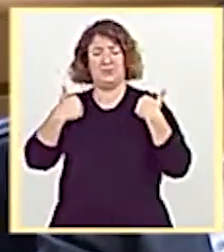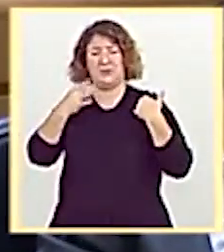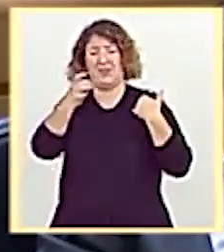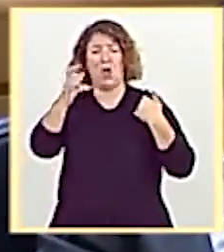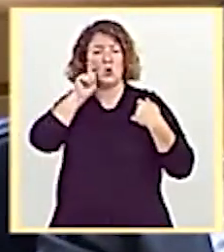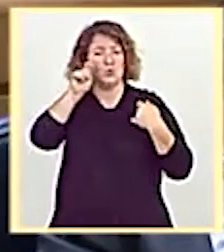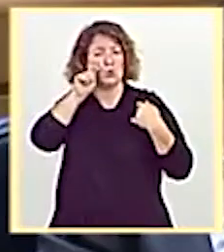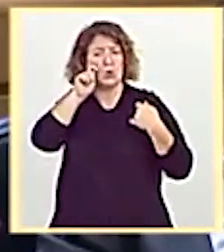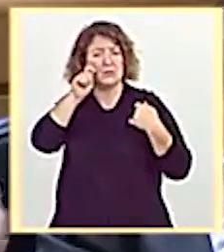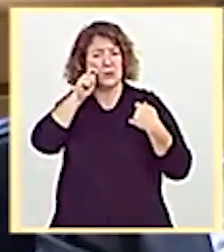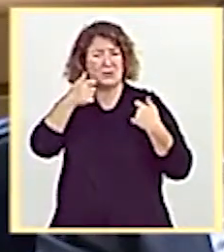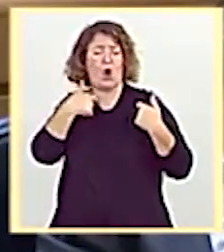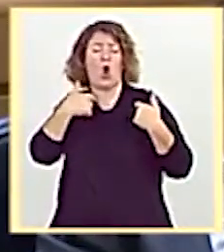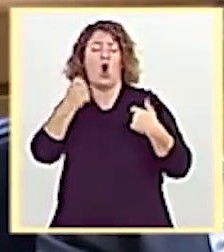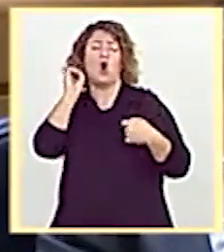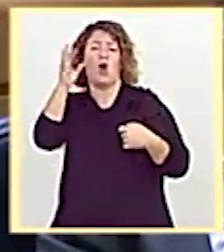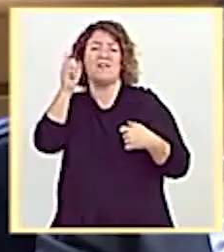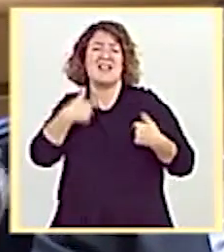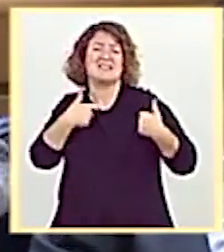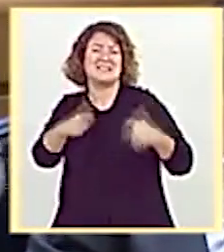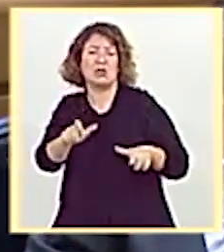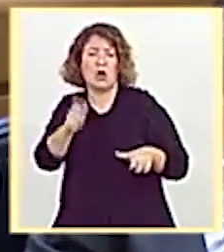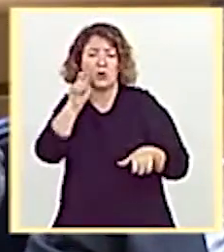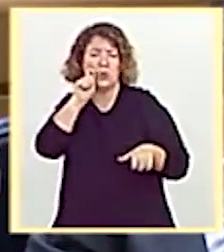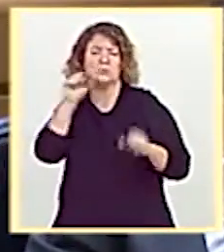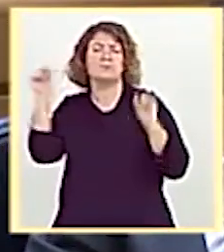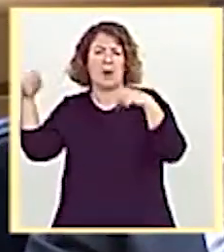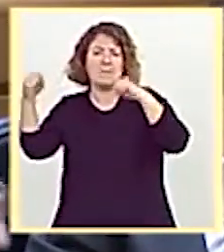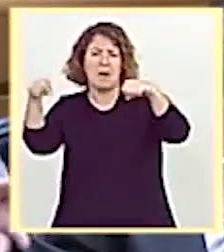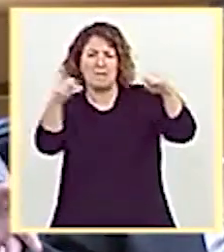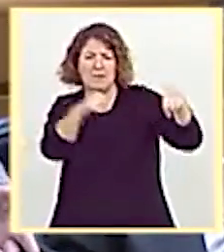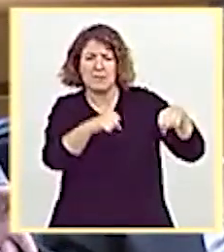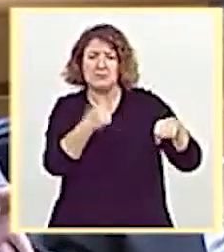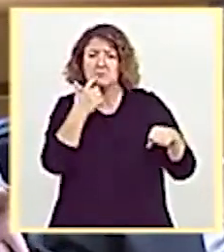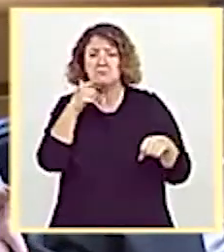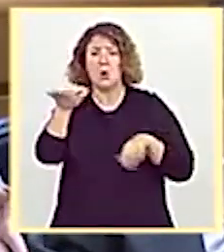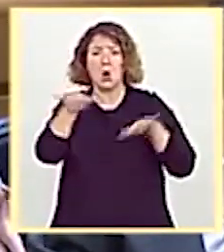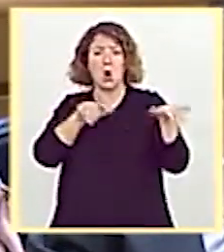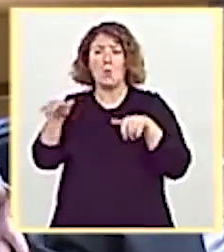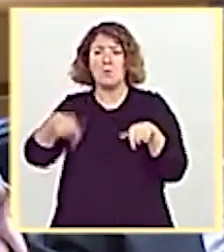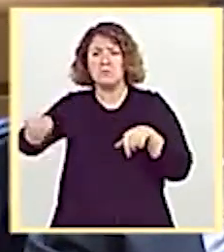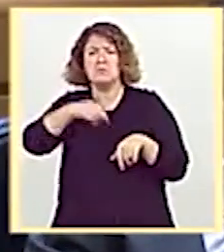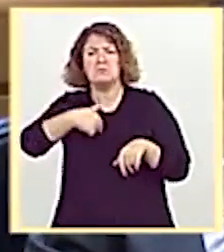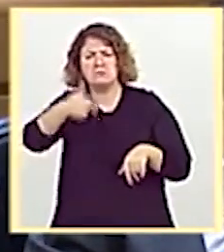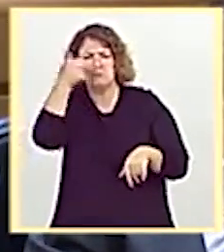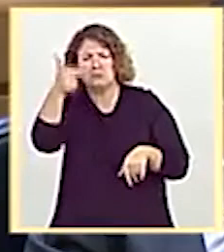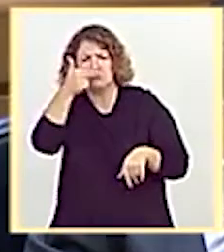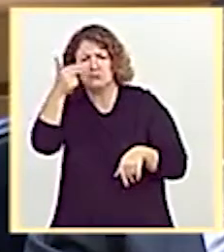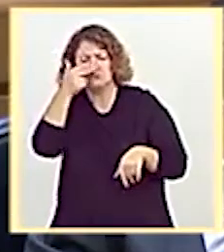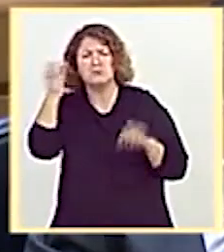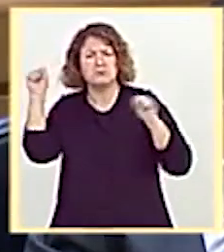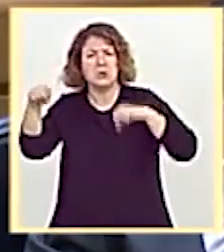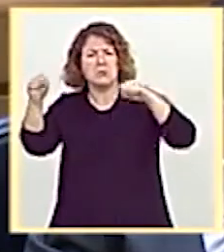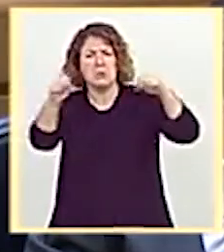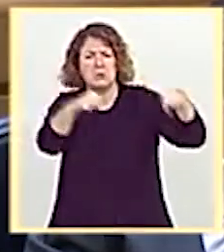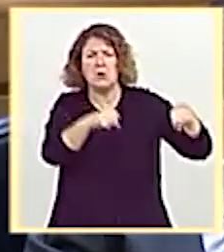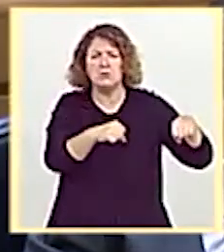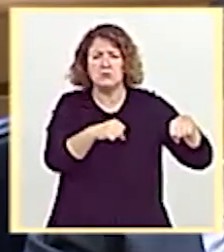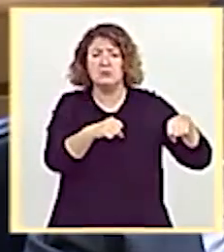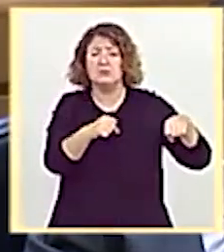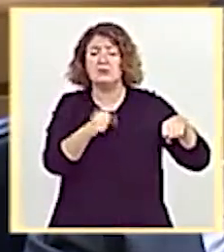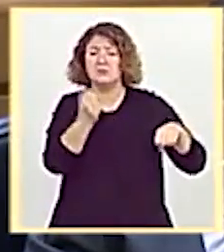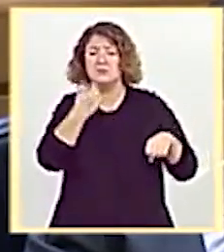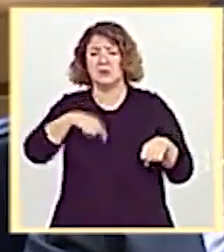Conferencia Sectorial de Turismo. La convocatoria, como usted ha dicho, ha sido un éxito por el enorme interés que ha suscitado y prueba de ello es que hemos